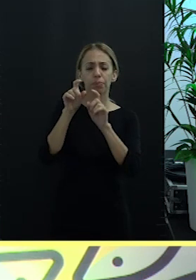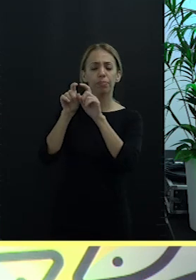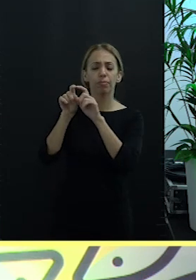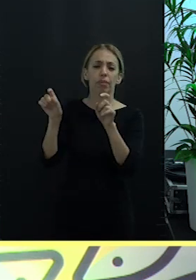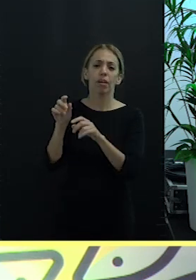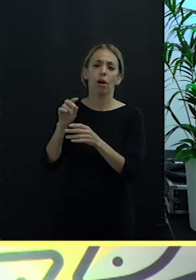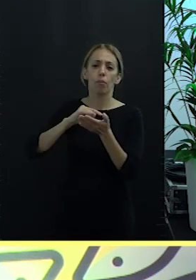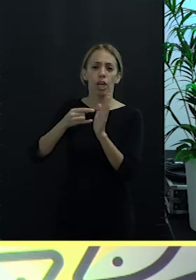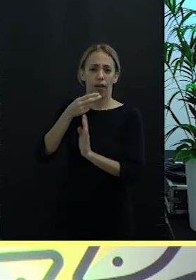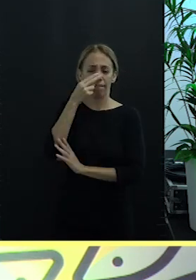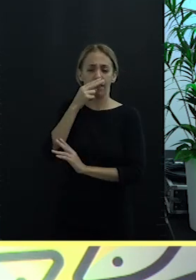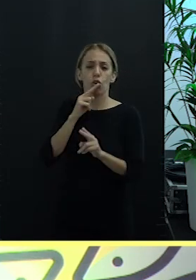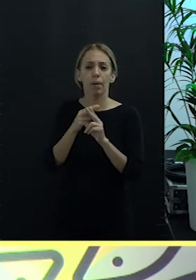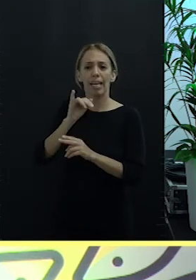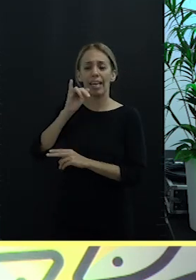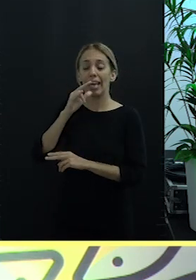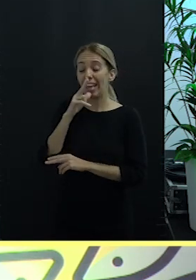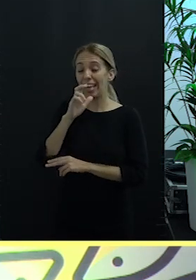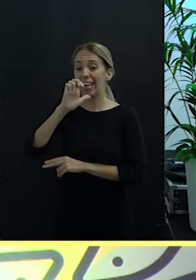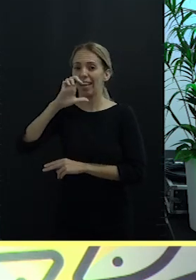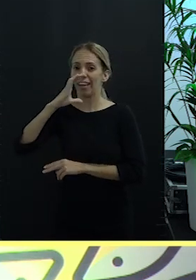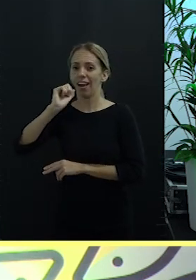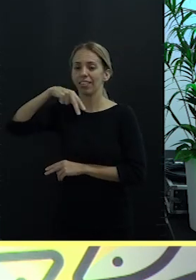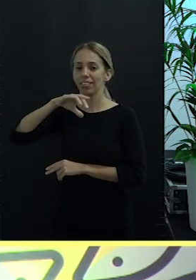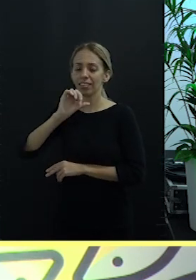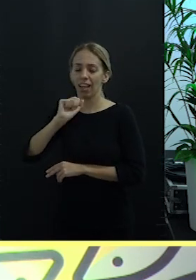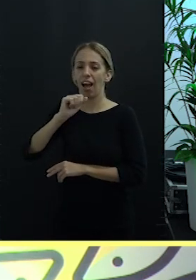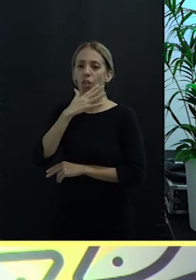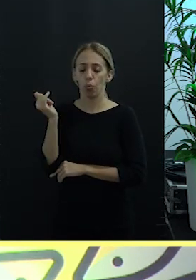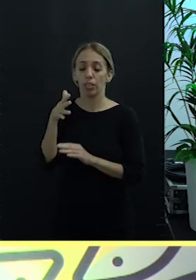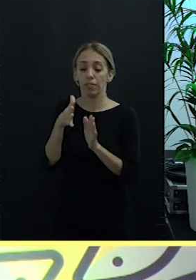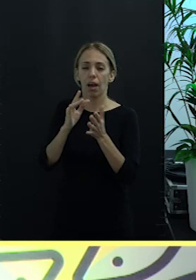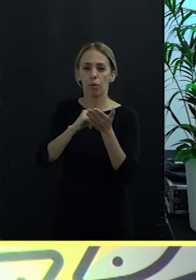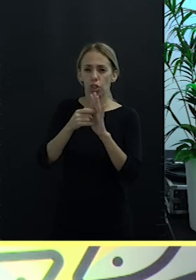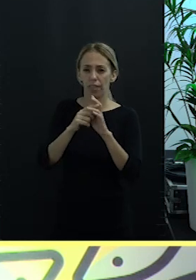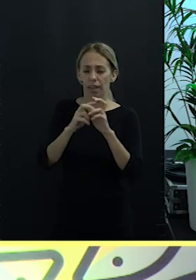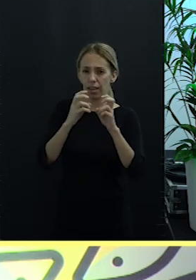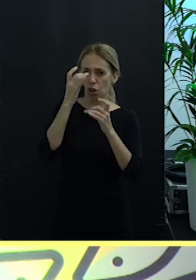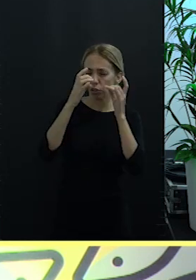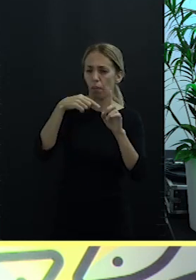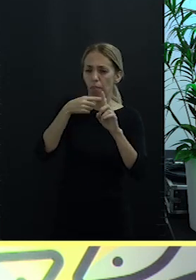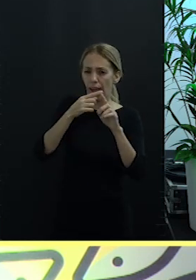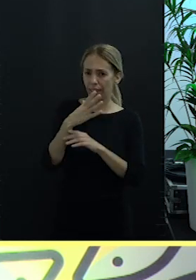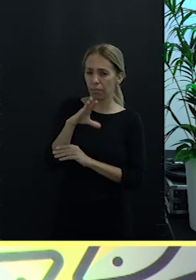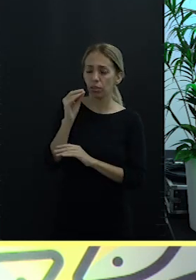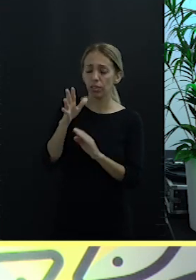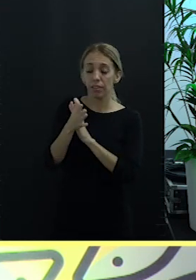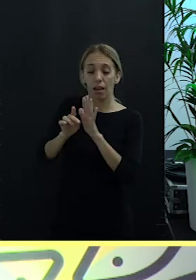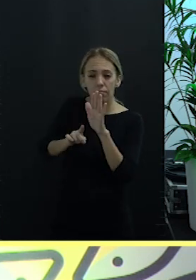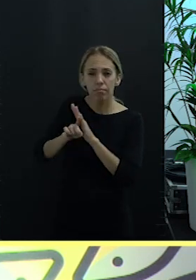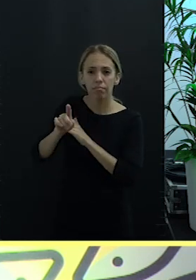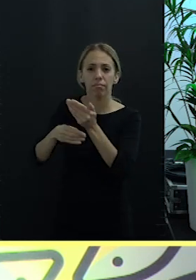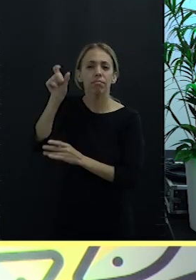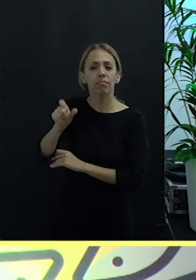interesantísimo acerca de esa nueva estrategia de formación y emprendimiento, avances, acciones y proyectos que nos trae Alicia Gómez,